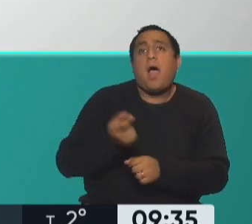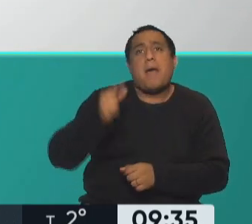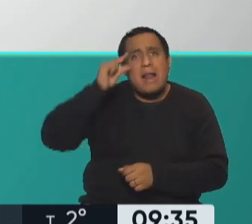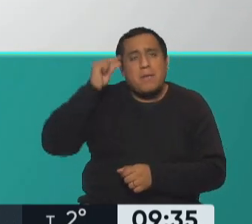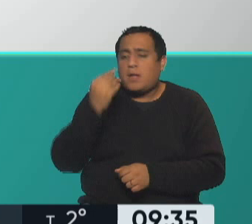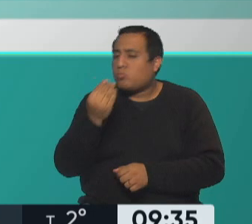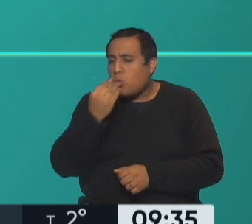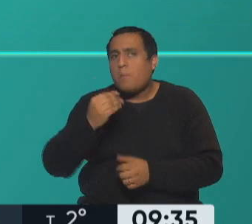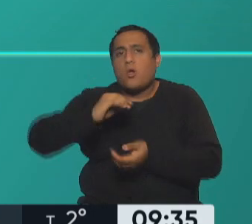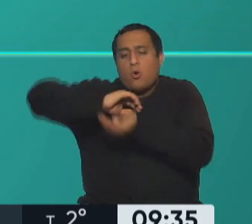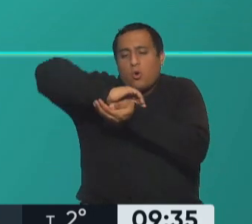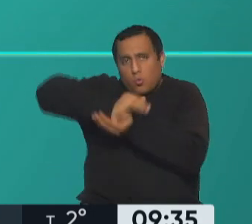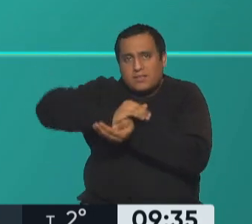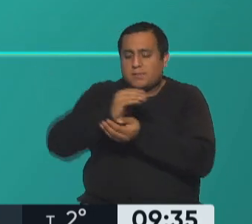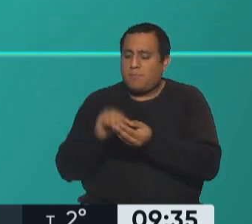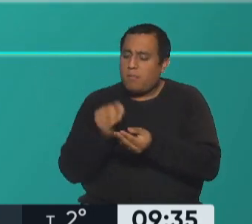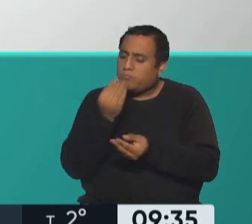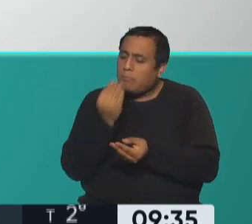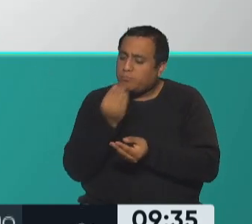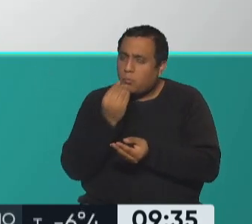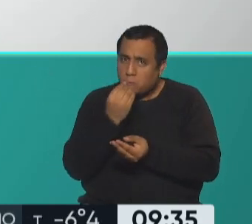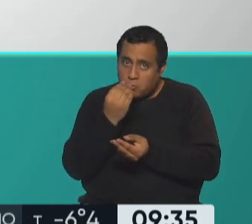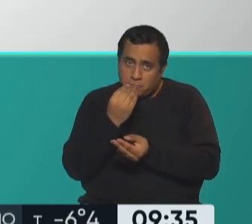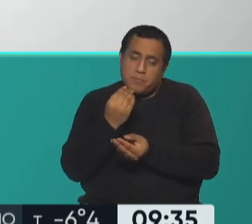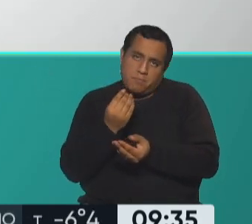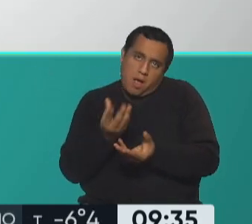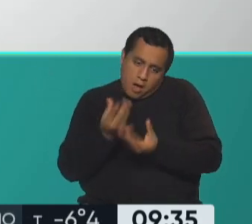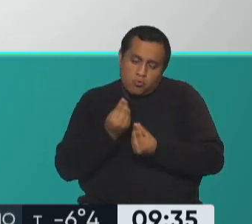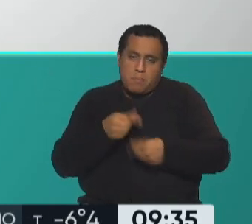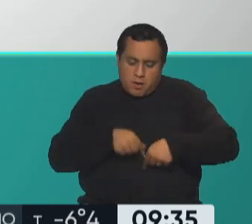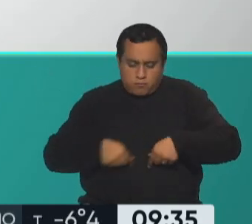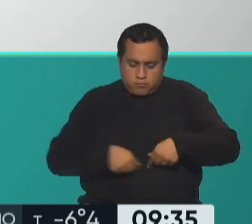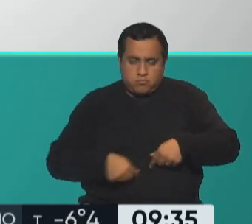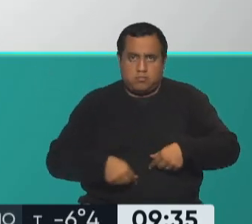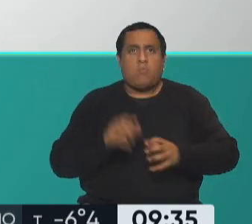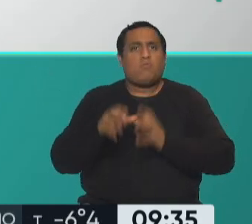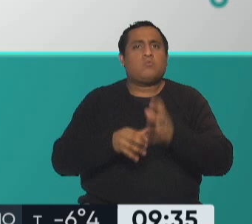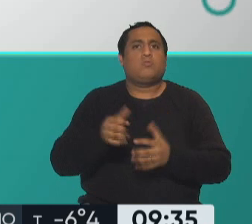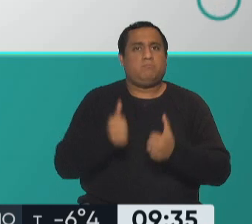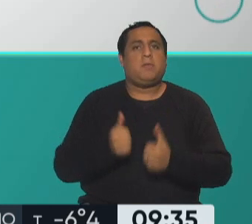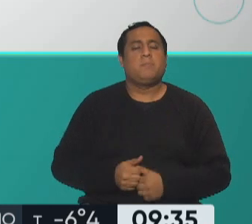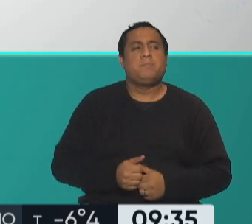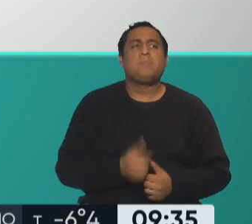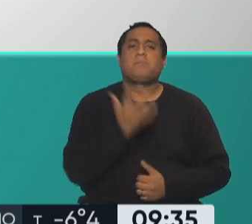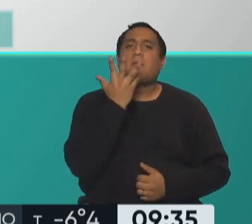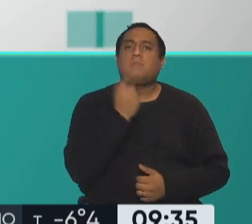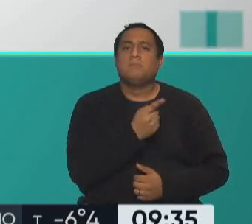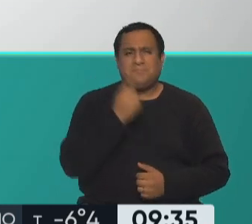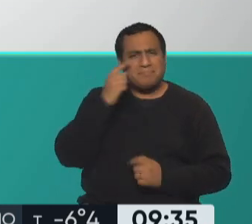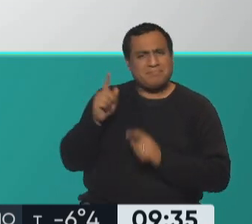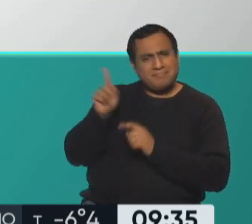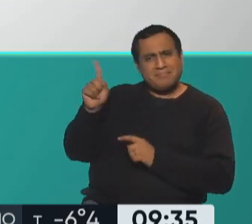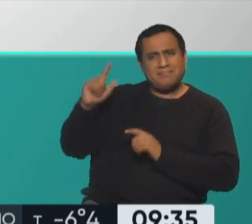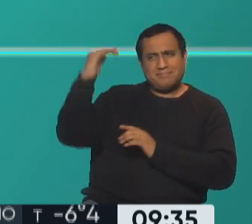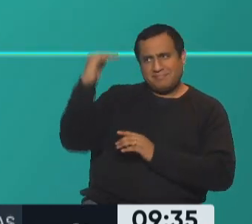nueces, también, que es sumamente beneficioso para regular tu función intestinal. No se olviden de Me encanta. Y aparte, como dice la placa bien